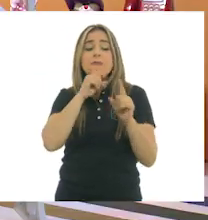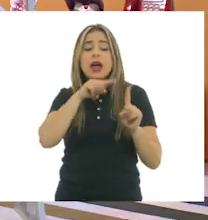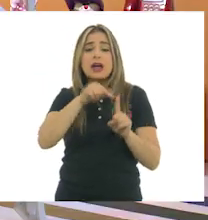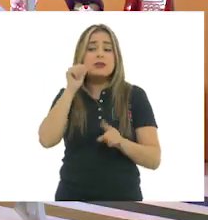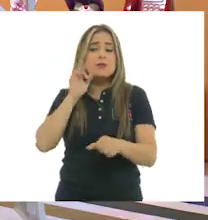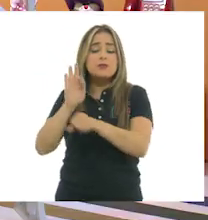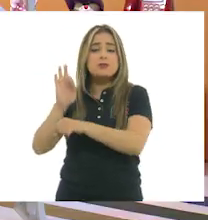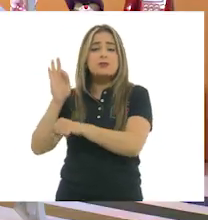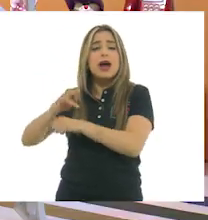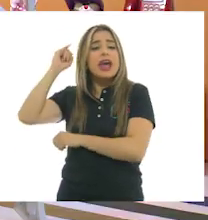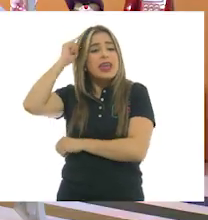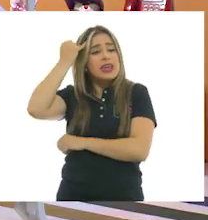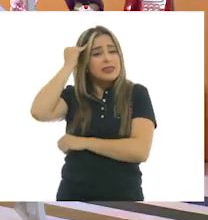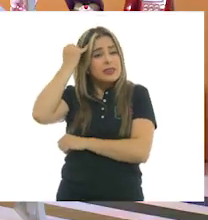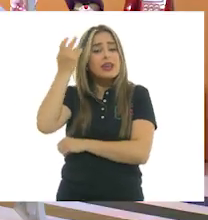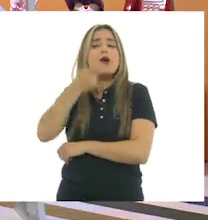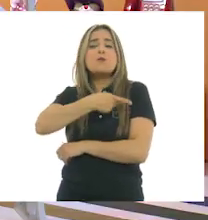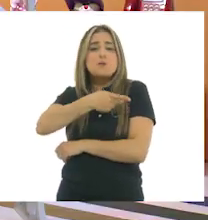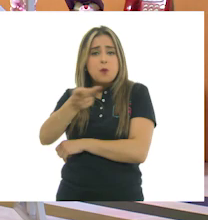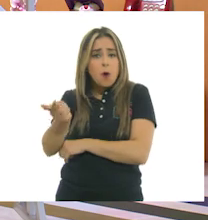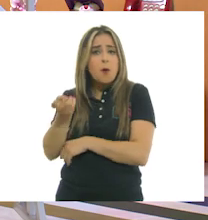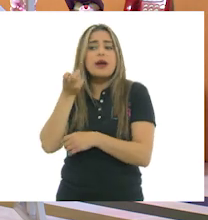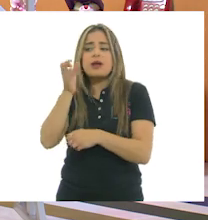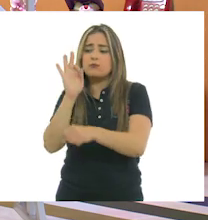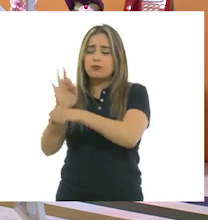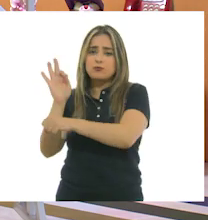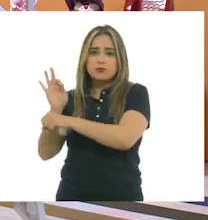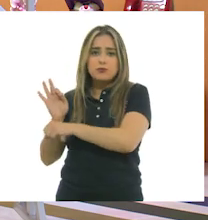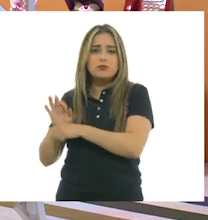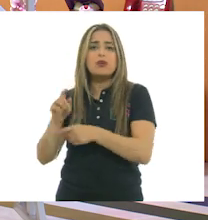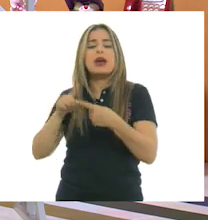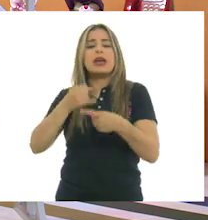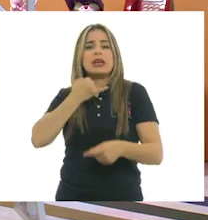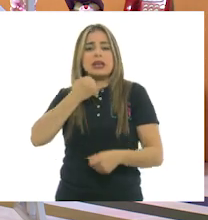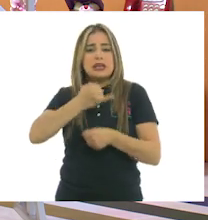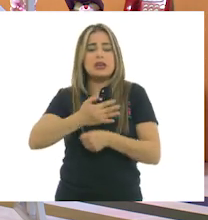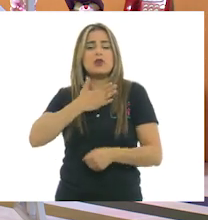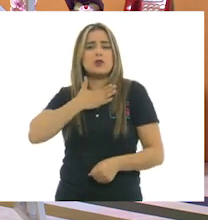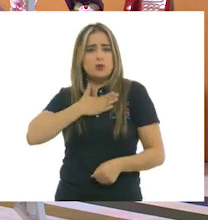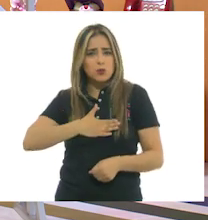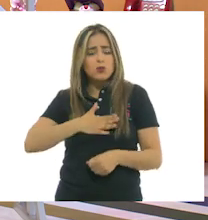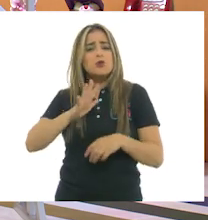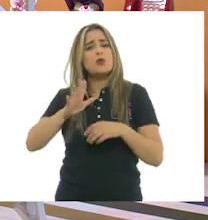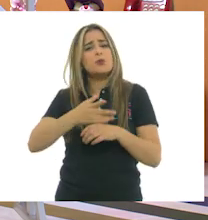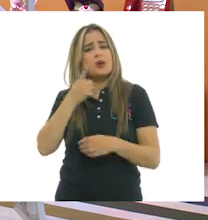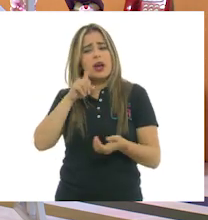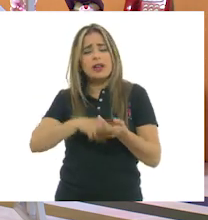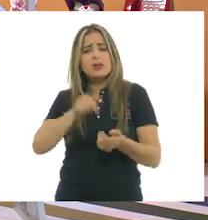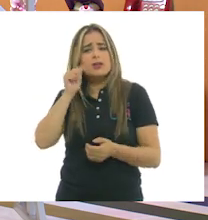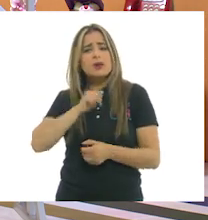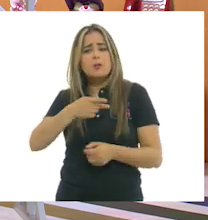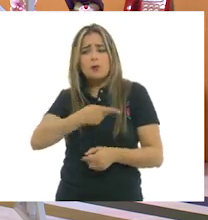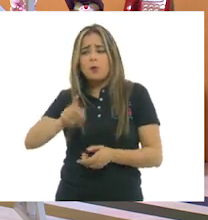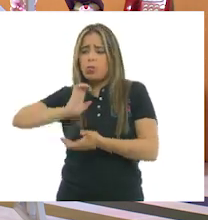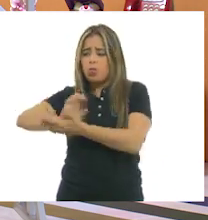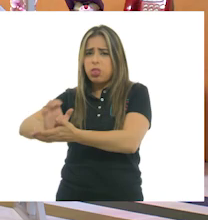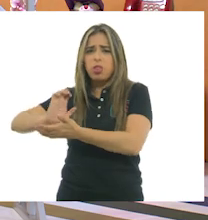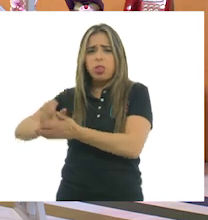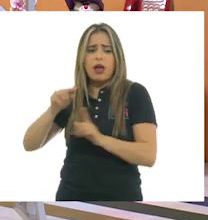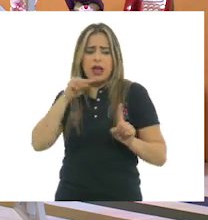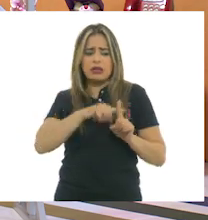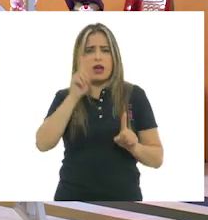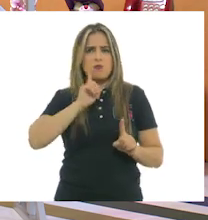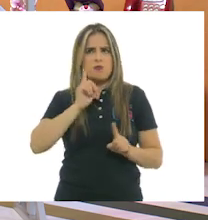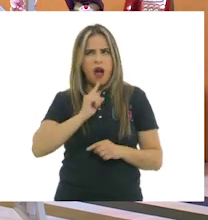abordó temas poco comunes en su época, como el injusto trato social hacia estos sectores. Su obra